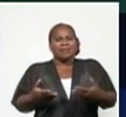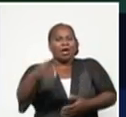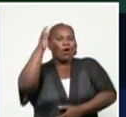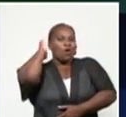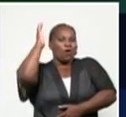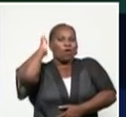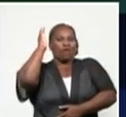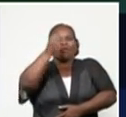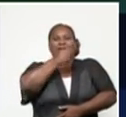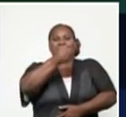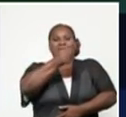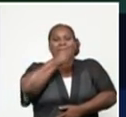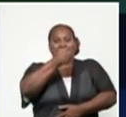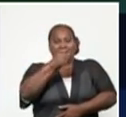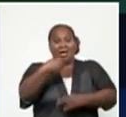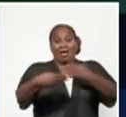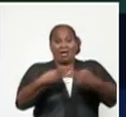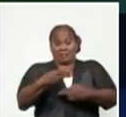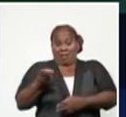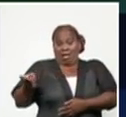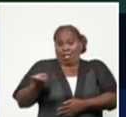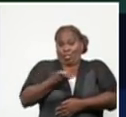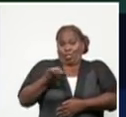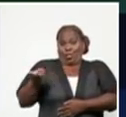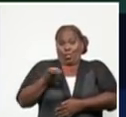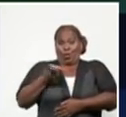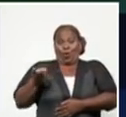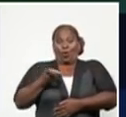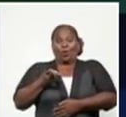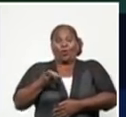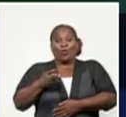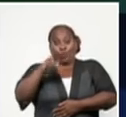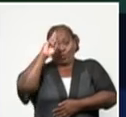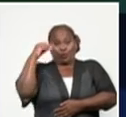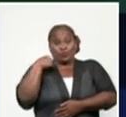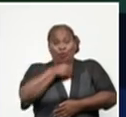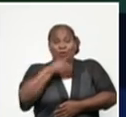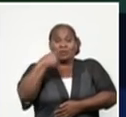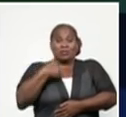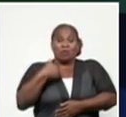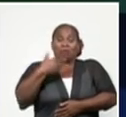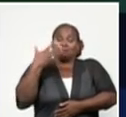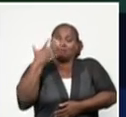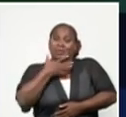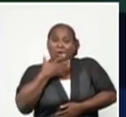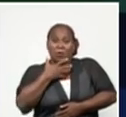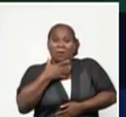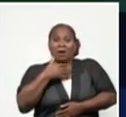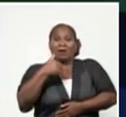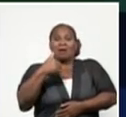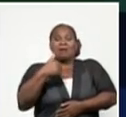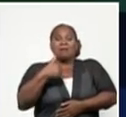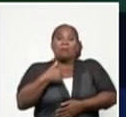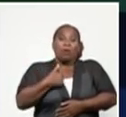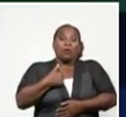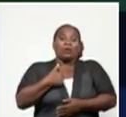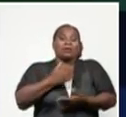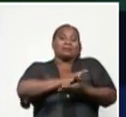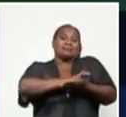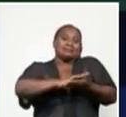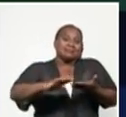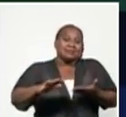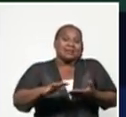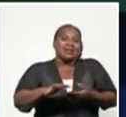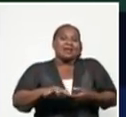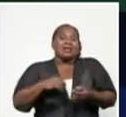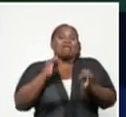prensa a dos manos. Por lo que les pido también disculpas por robarle unos minutos a lo que, a la información que habitualmente hace el doctor